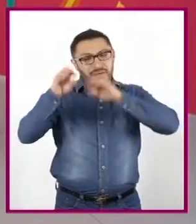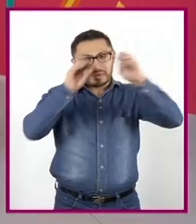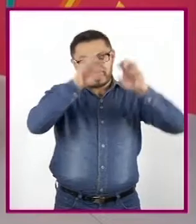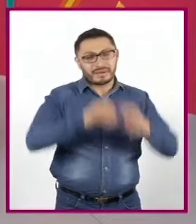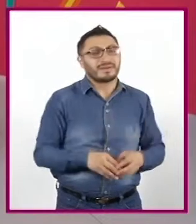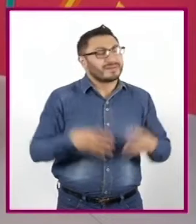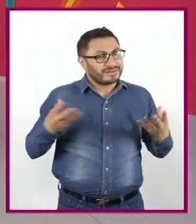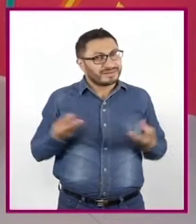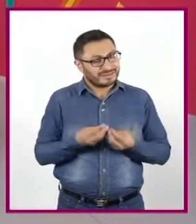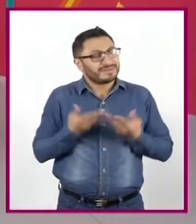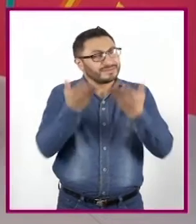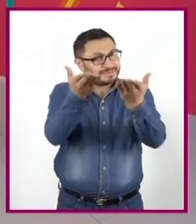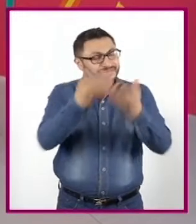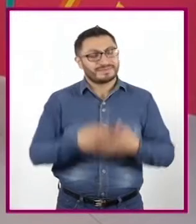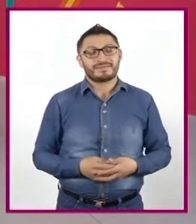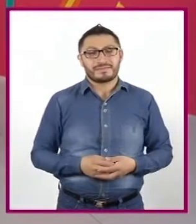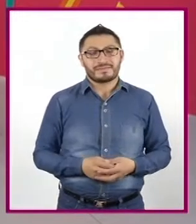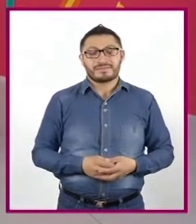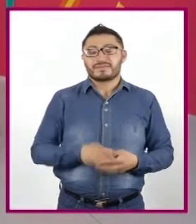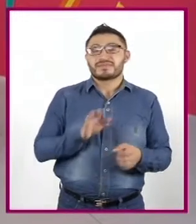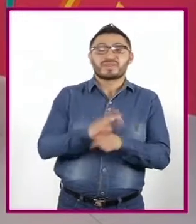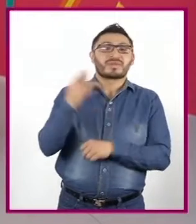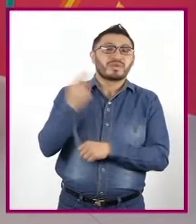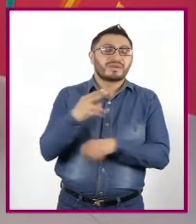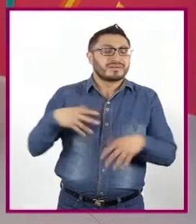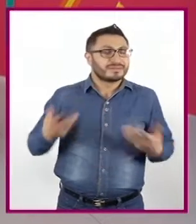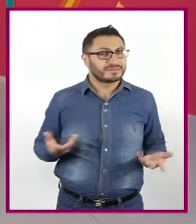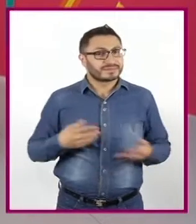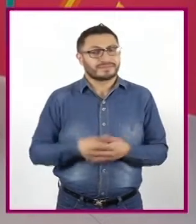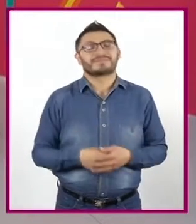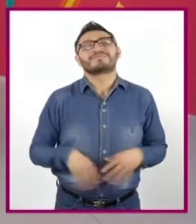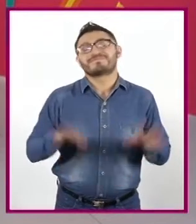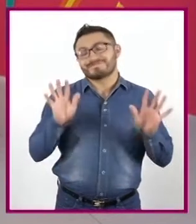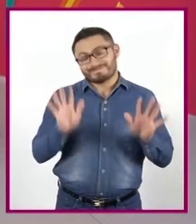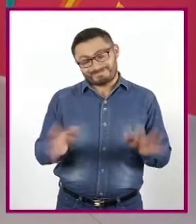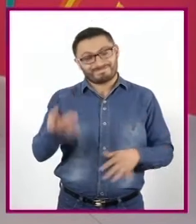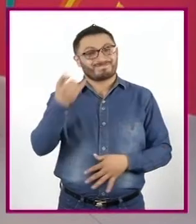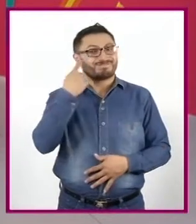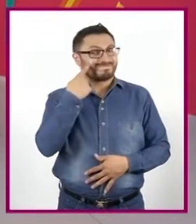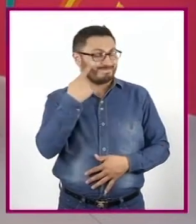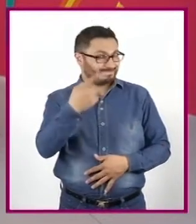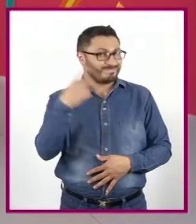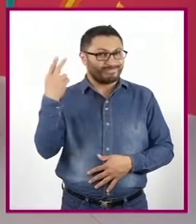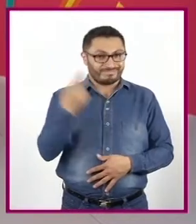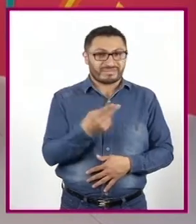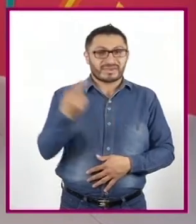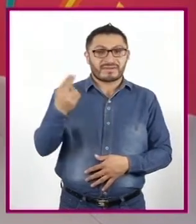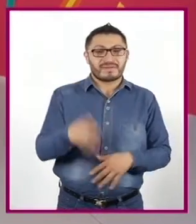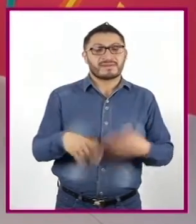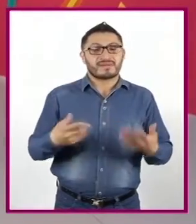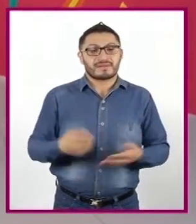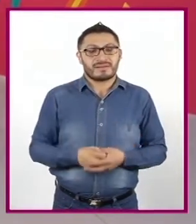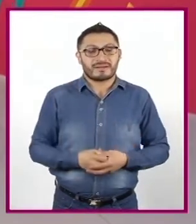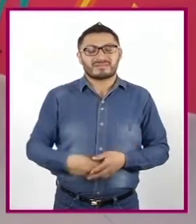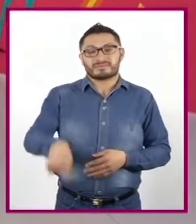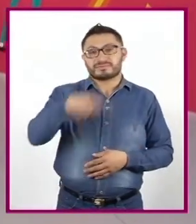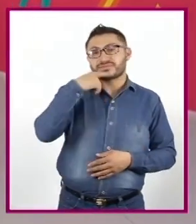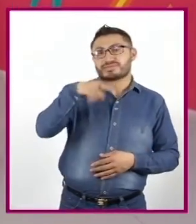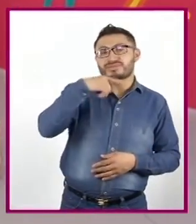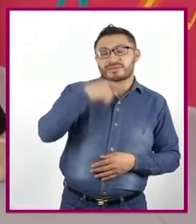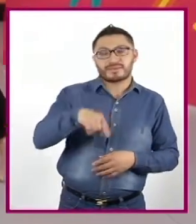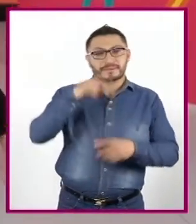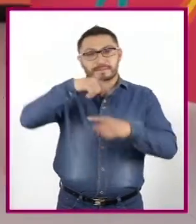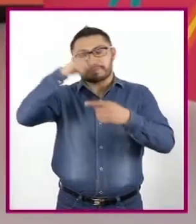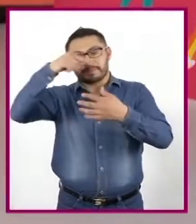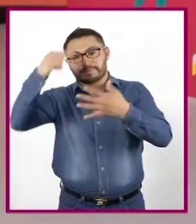Acompáñennos. ¿Y qué necesitamos? Ah, pues vamos a necesitar lápiz y